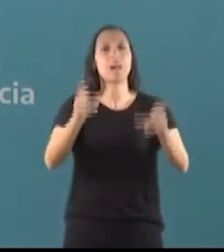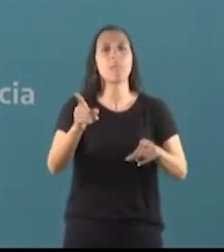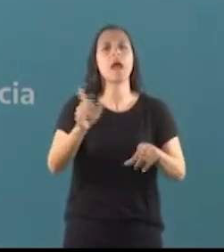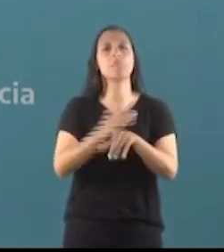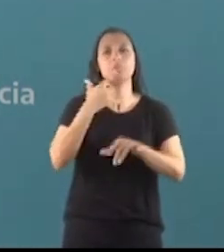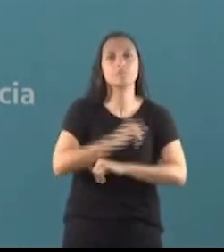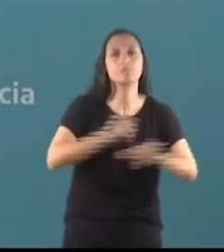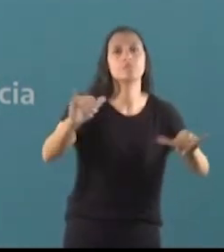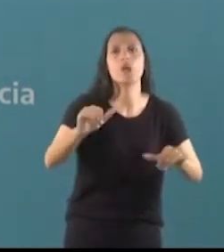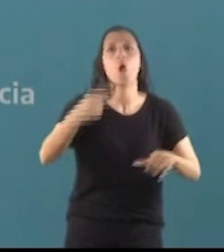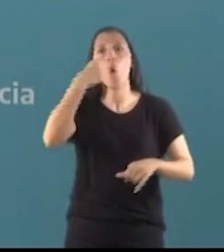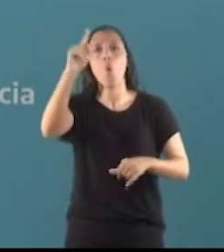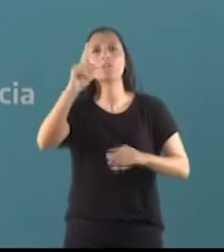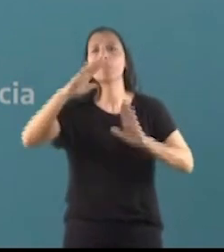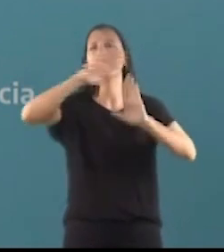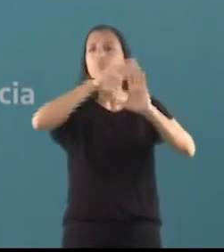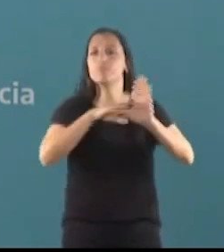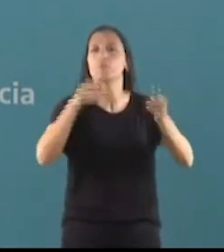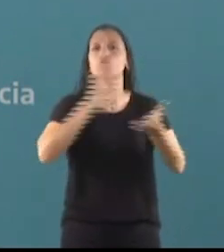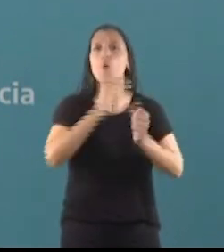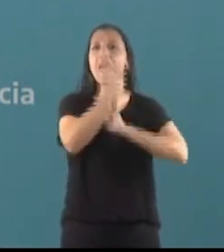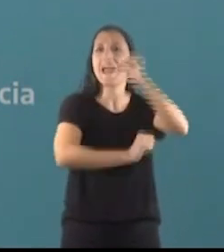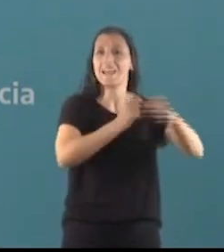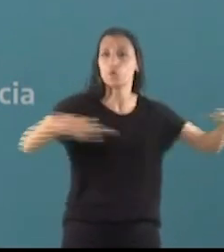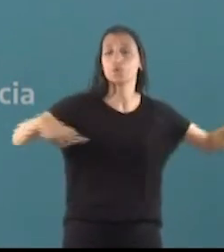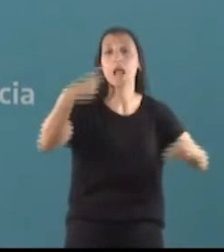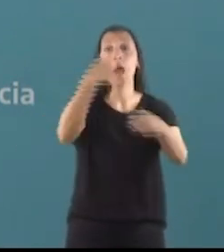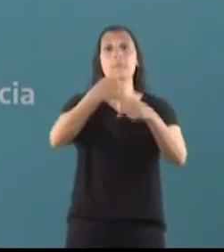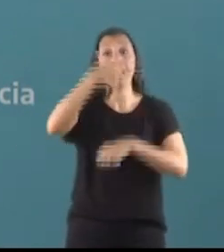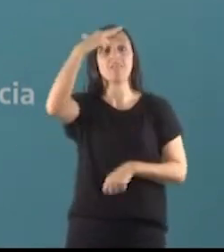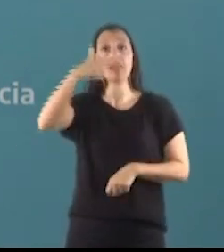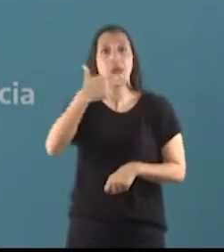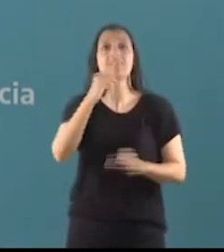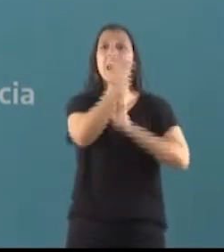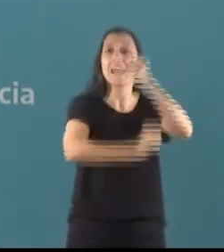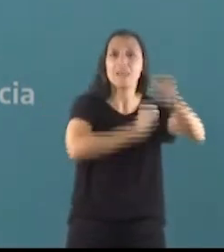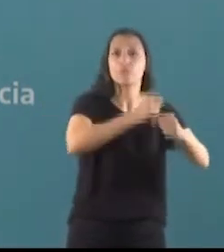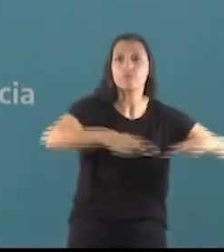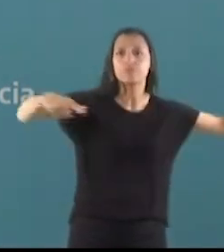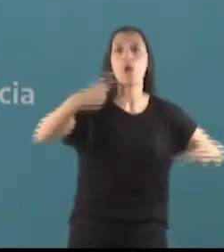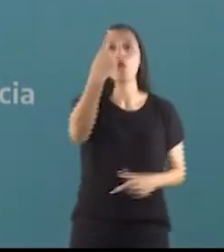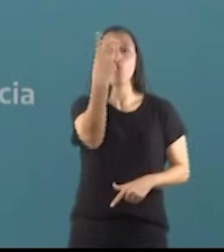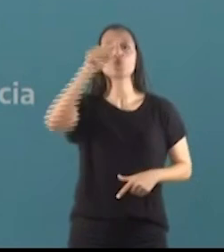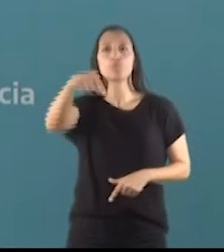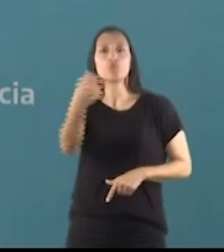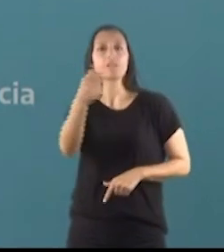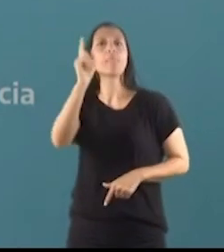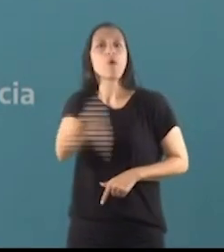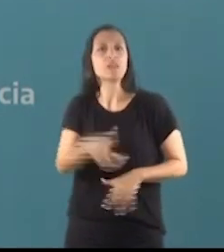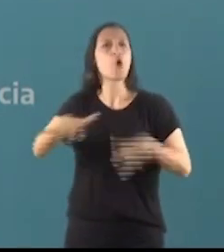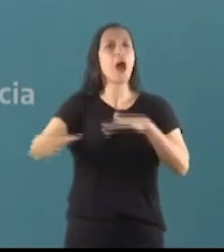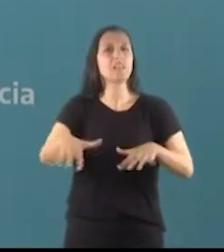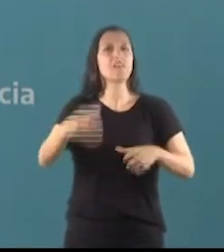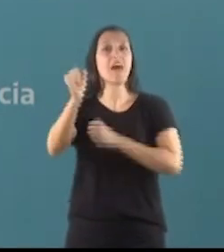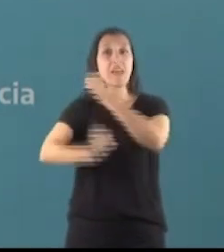de crecimiento industrial. Una vez más, tenemos que en el primer trimestre la industria creció 2.6, la actividad industrial.